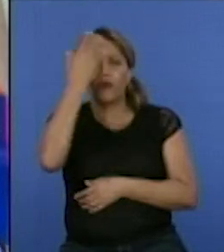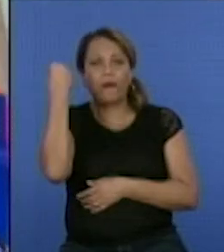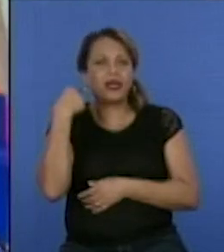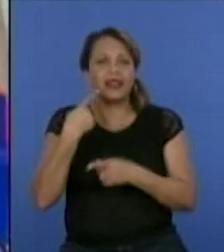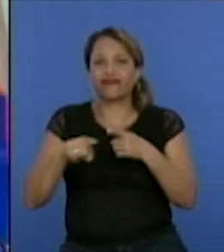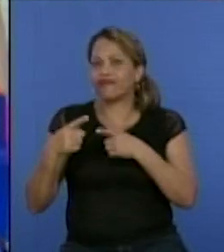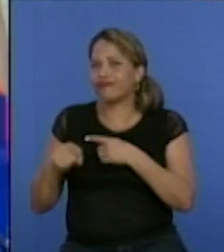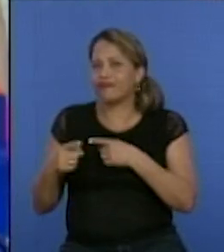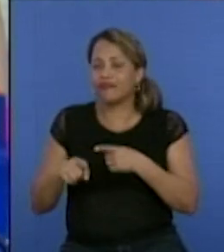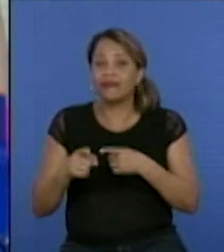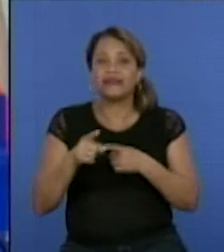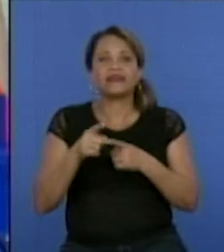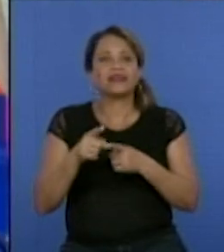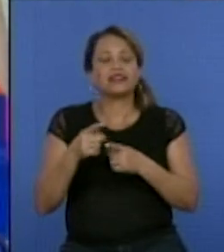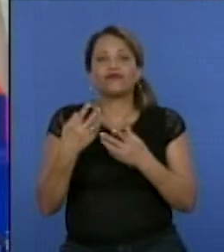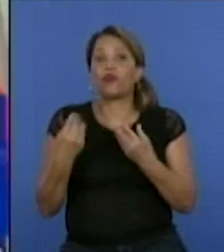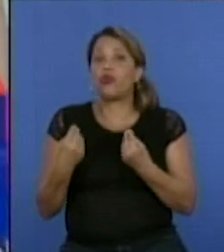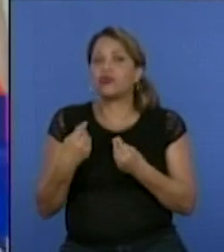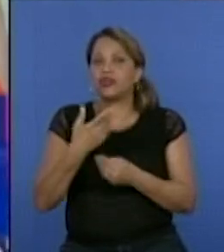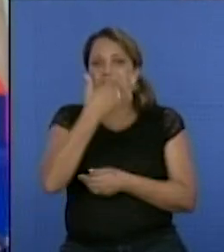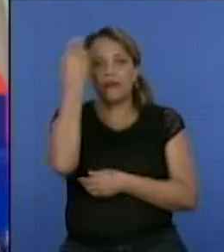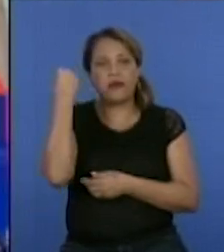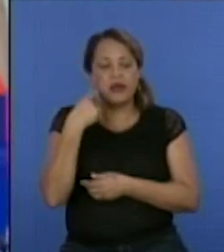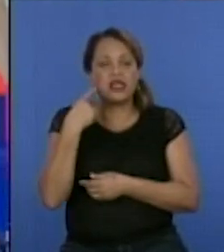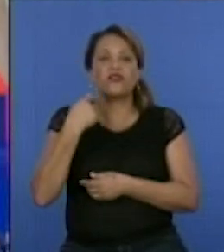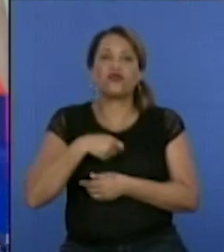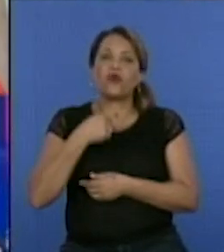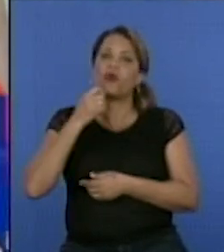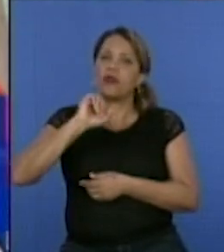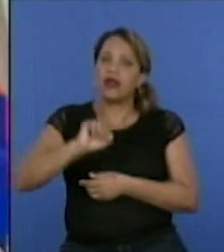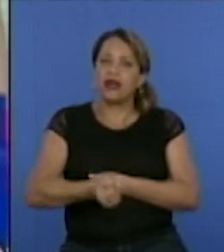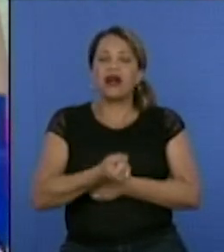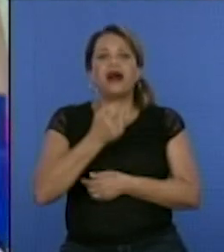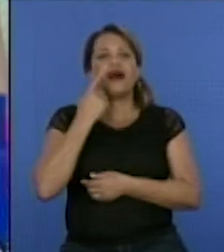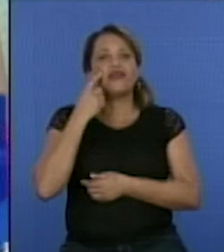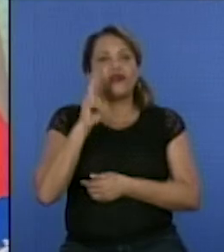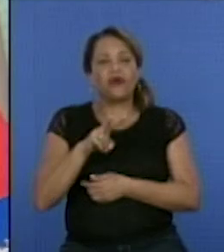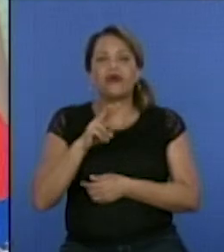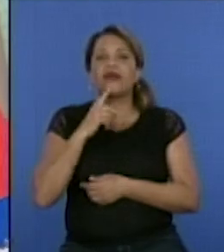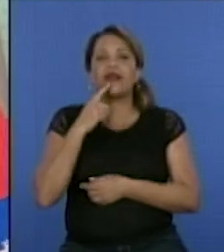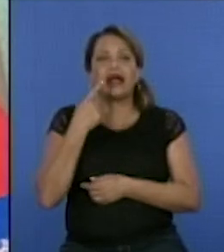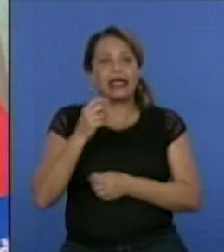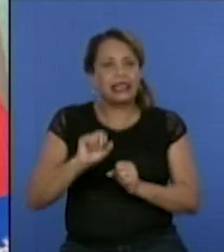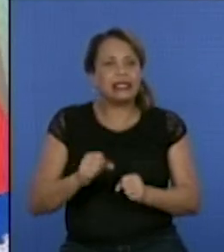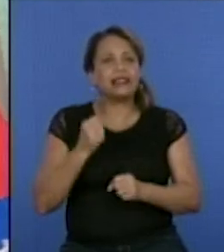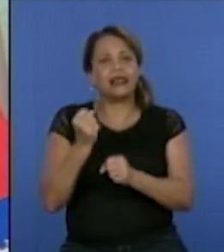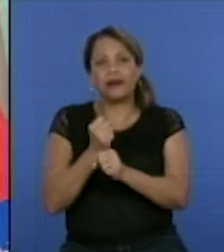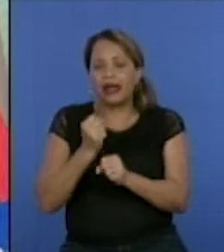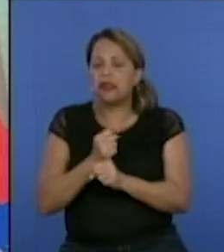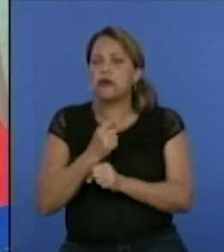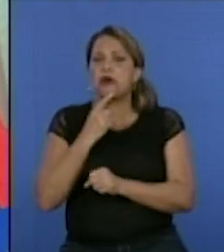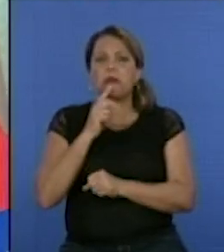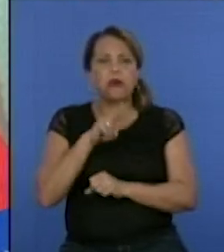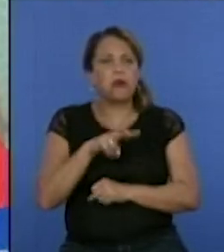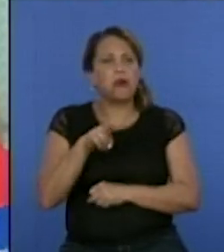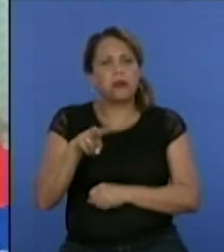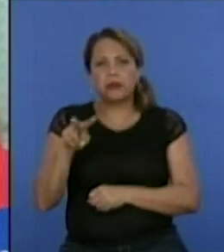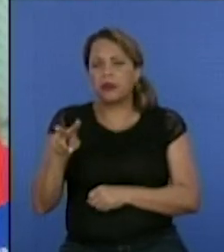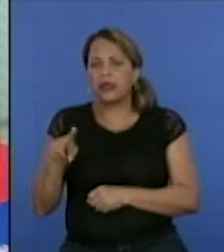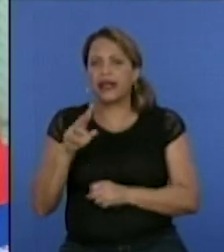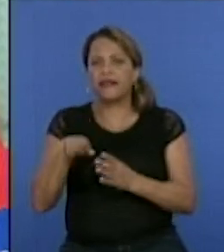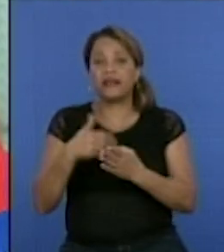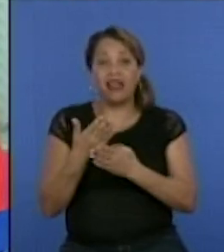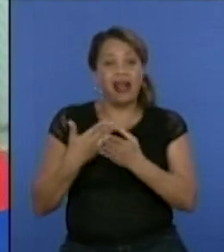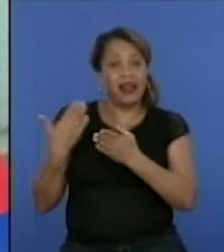extremadamente, se me olvidan mucho y tengo que estar volviendo sobre los mismos pasos, pero bueno, fui volviendo en varios